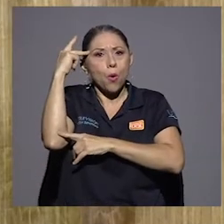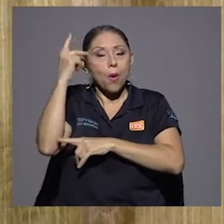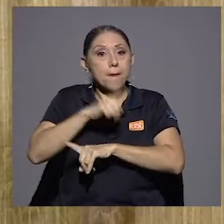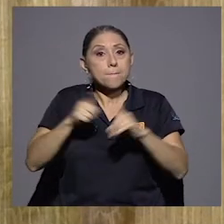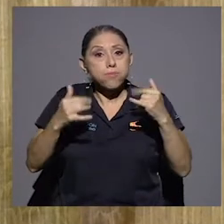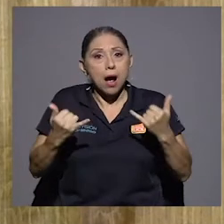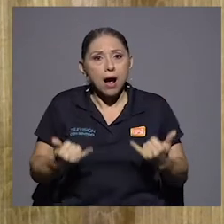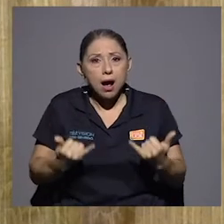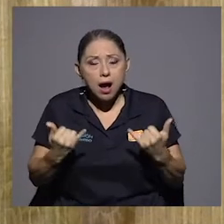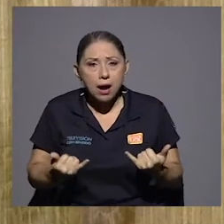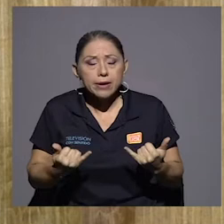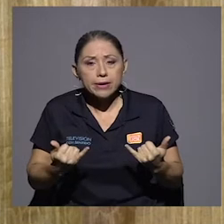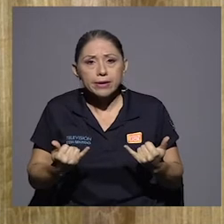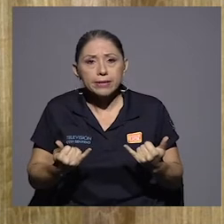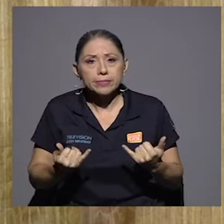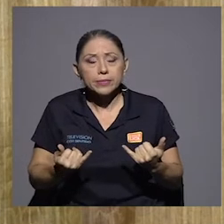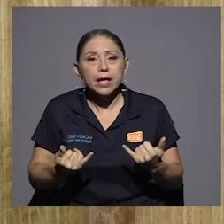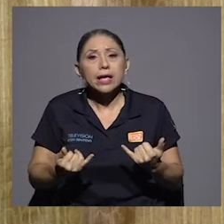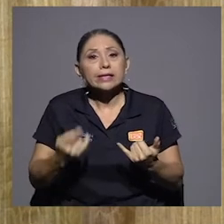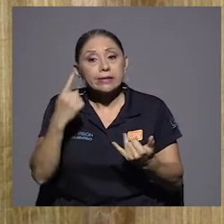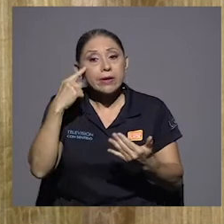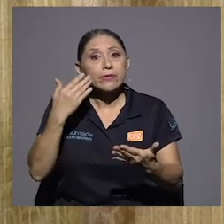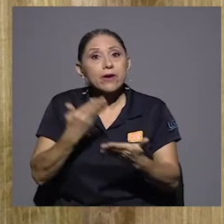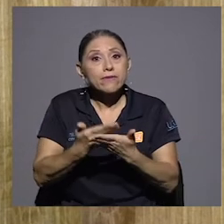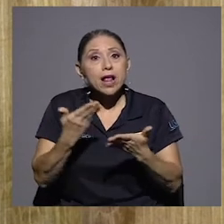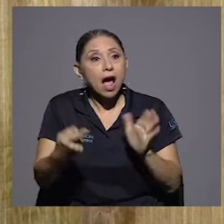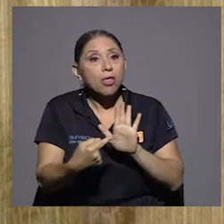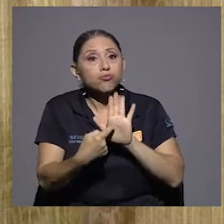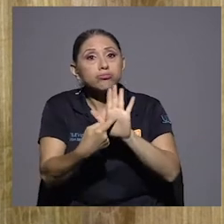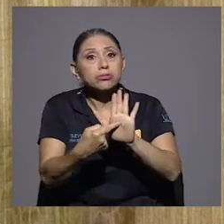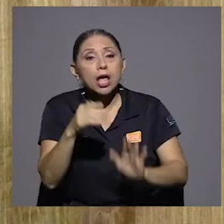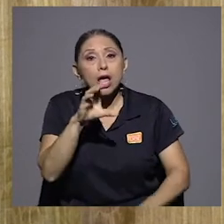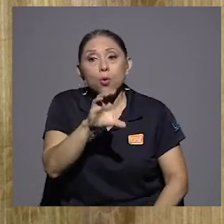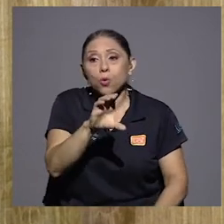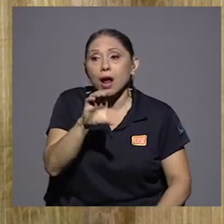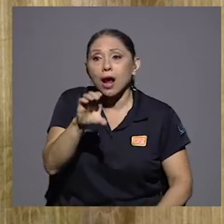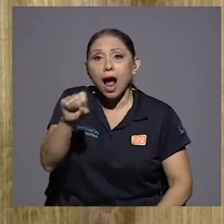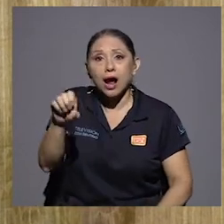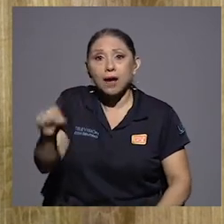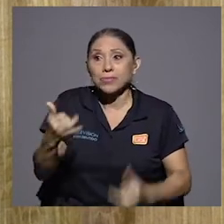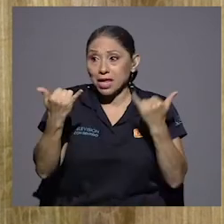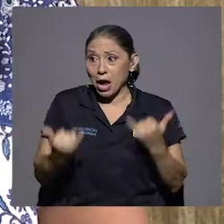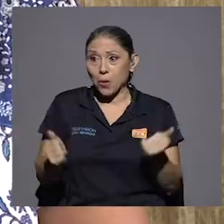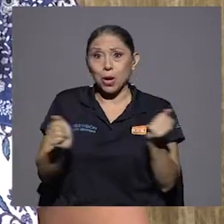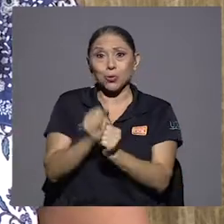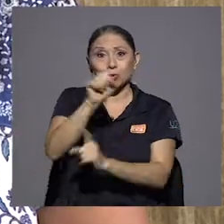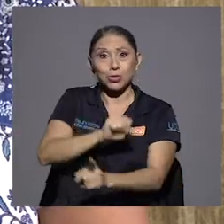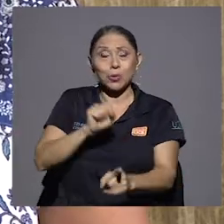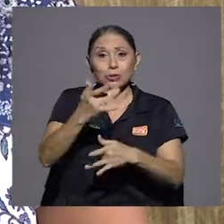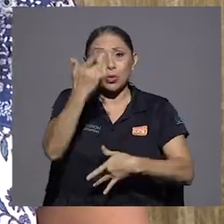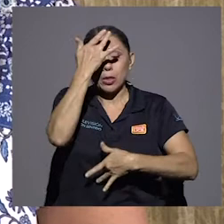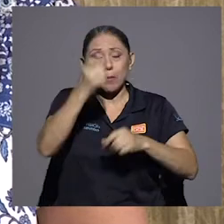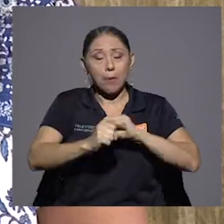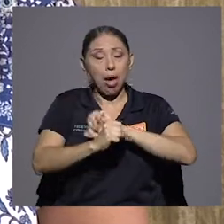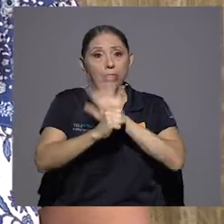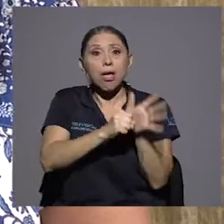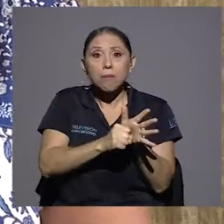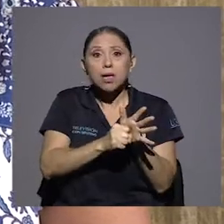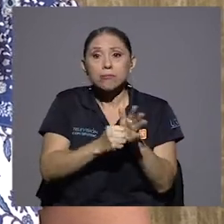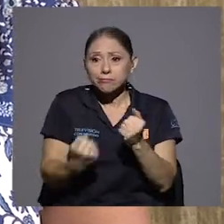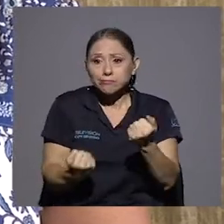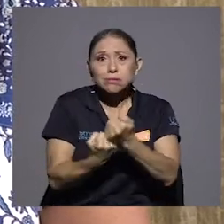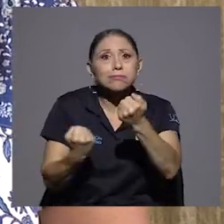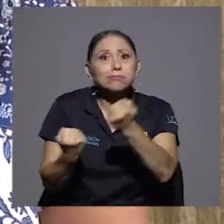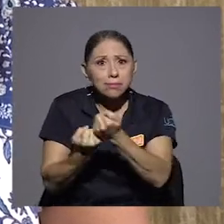se ve reflejado en una caja que ante una pandemia nos está sosteniendo. Exactamente.